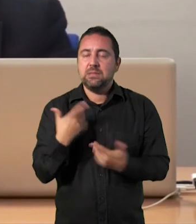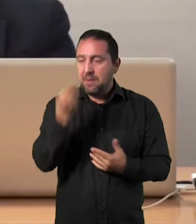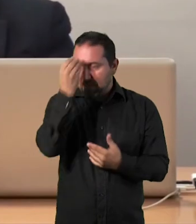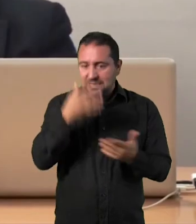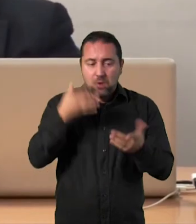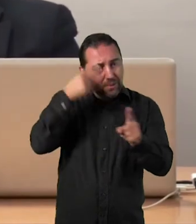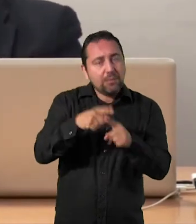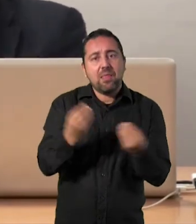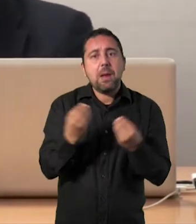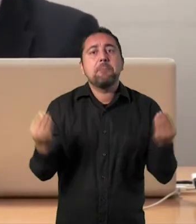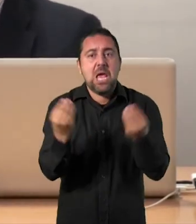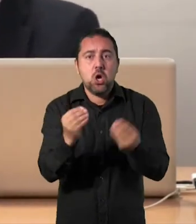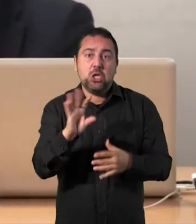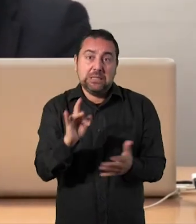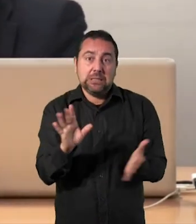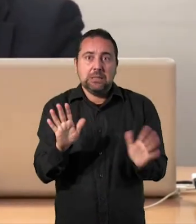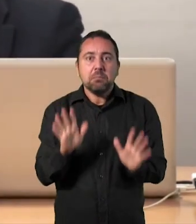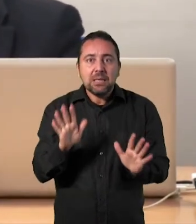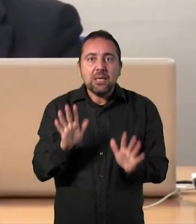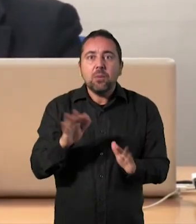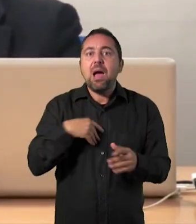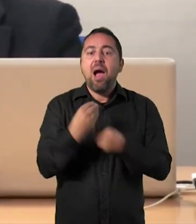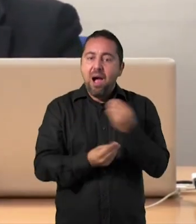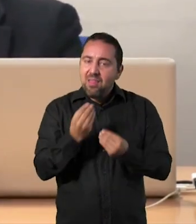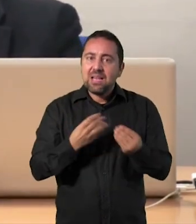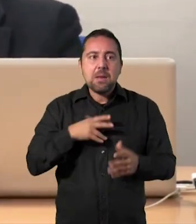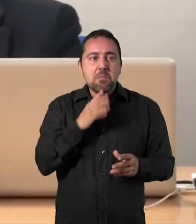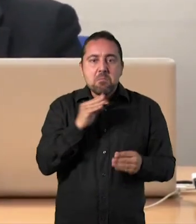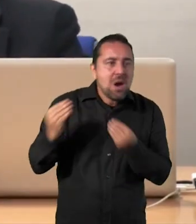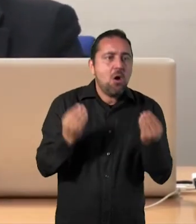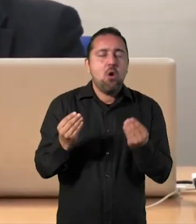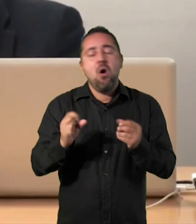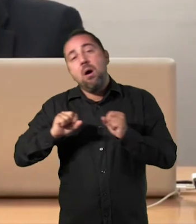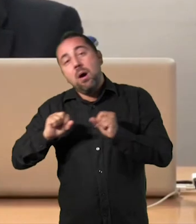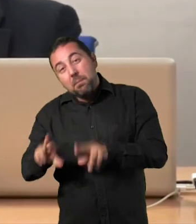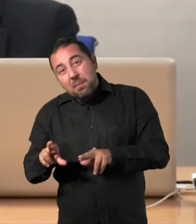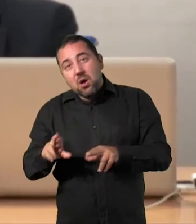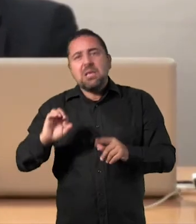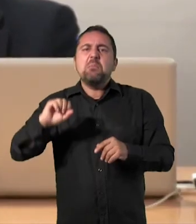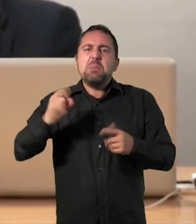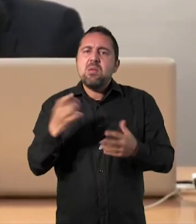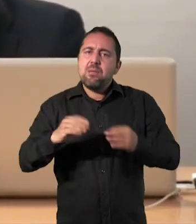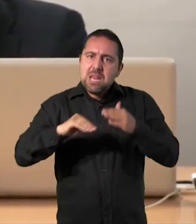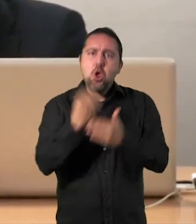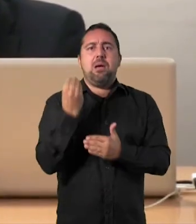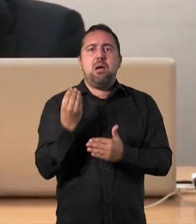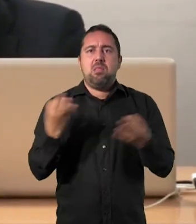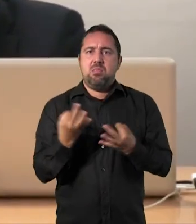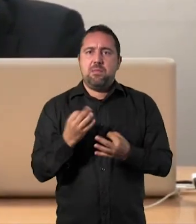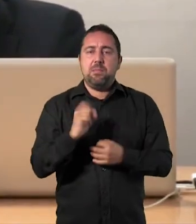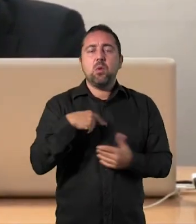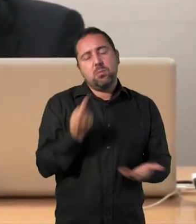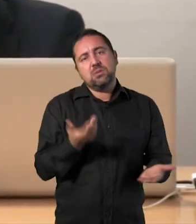pensando en hacerlas mejores. Pero bueno, para hacerlas mejores o peores, en todo caso, primero hay que